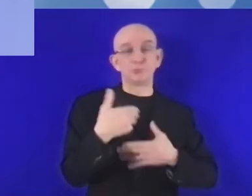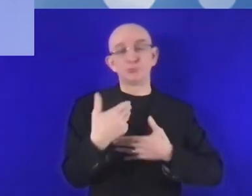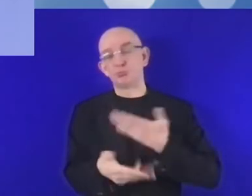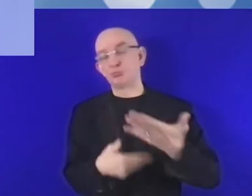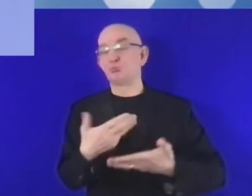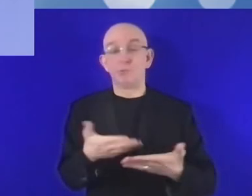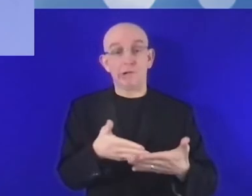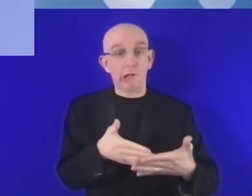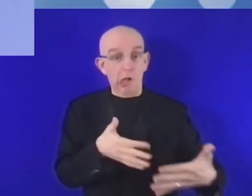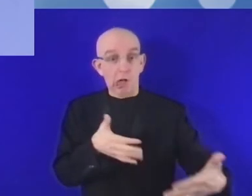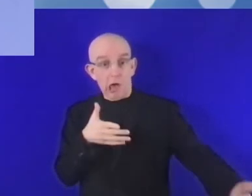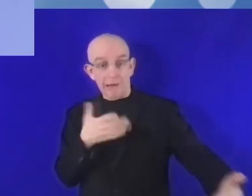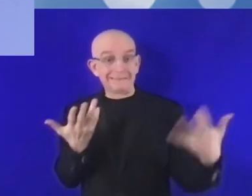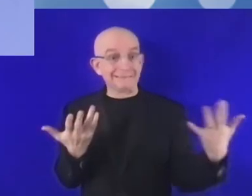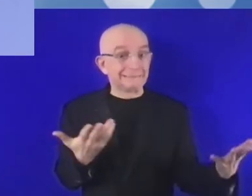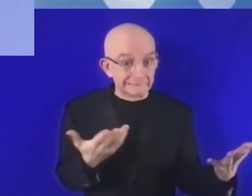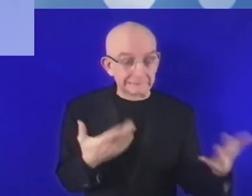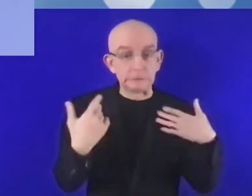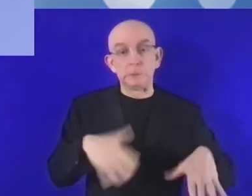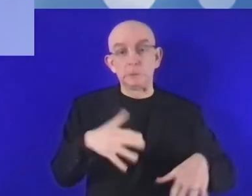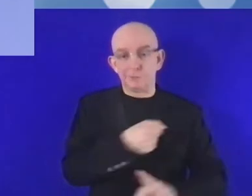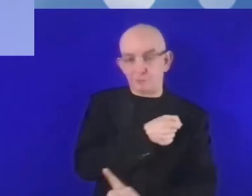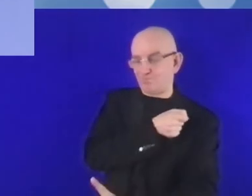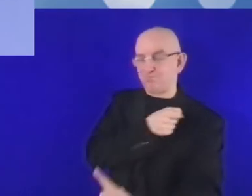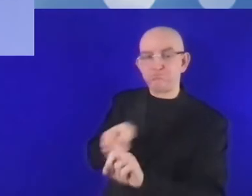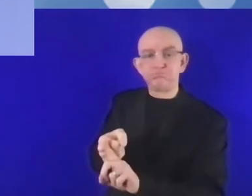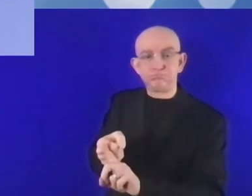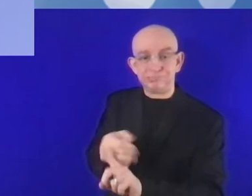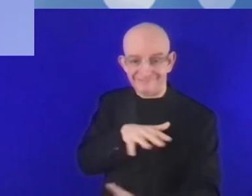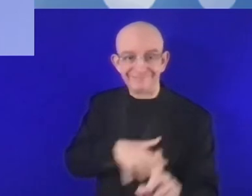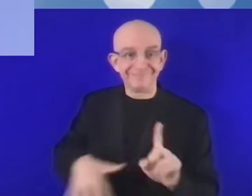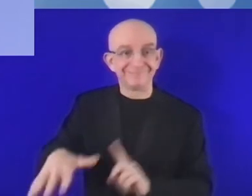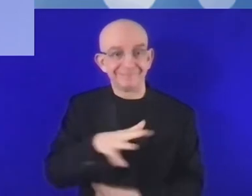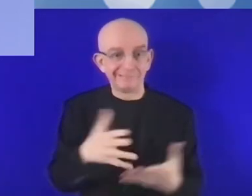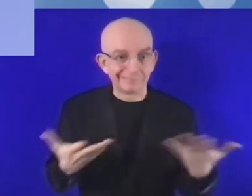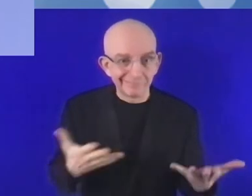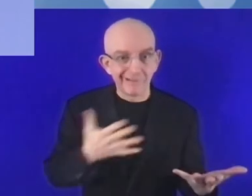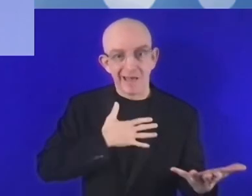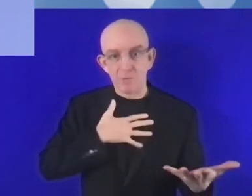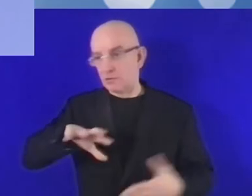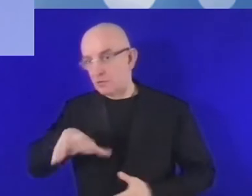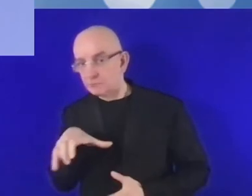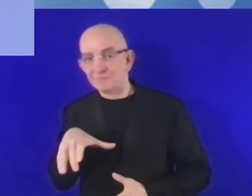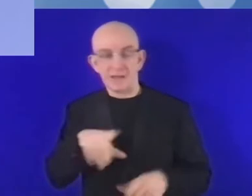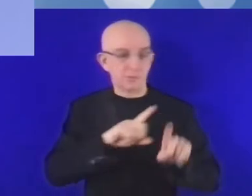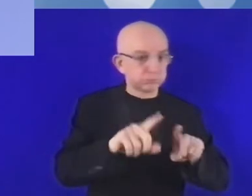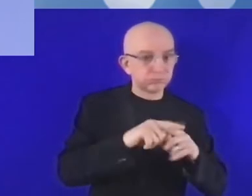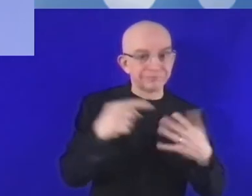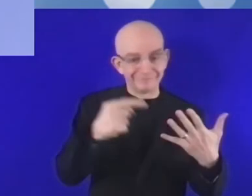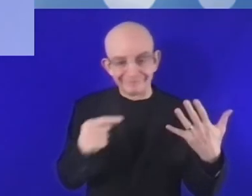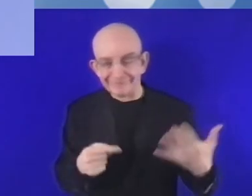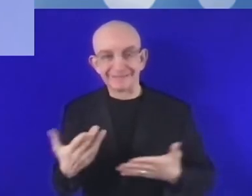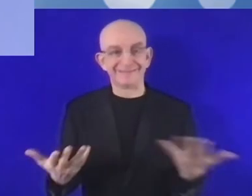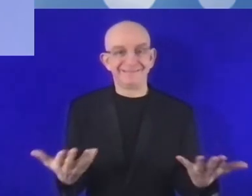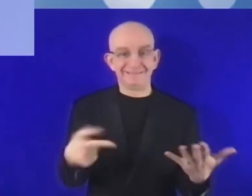Si no gestionamos rápidamente estas tecnologías digitales, por